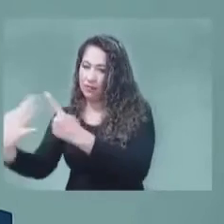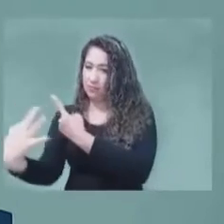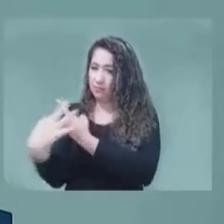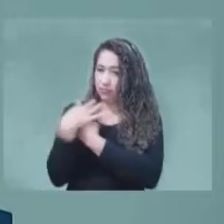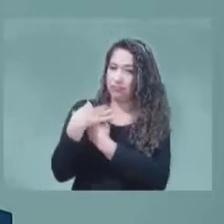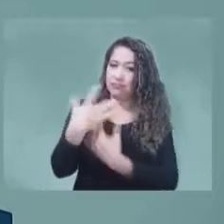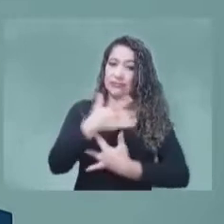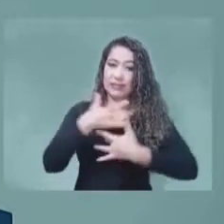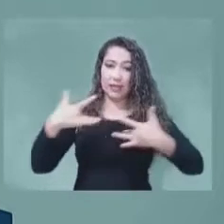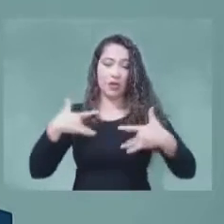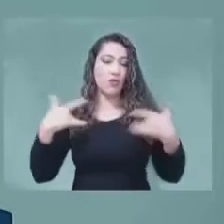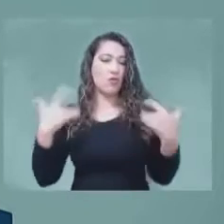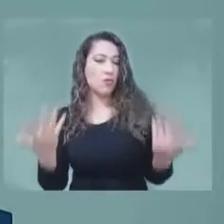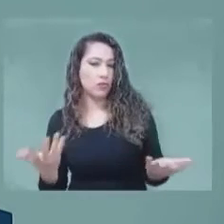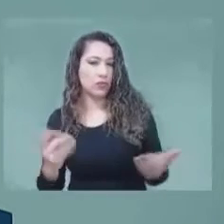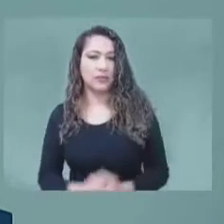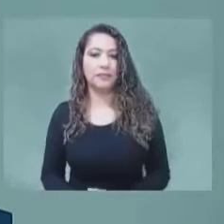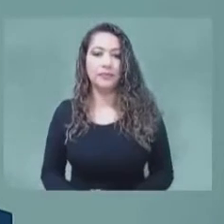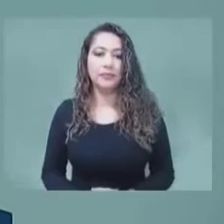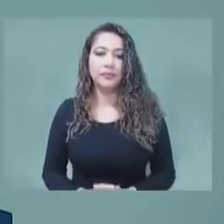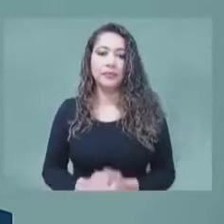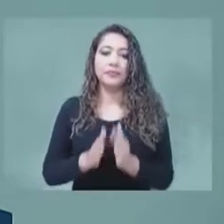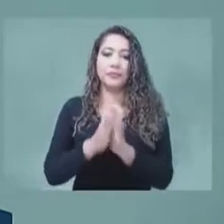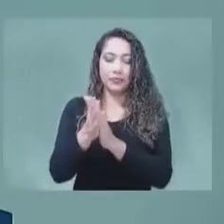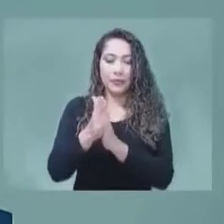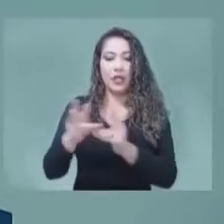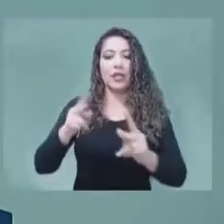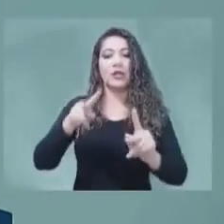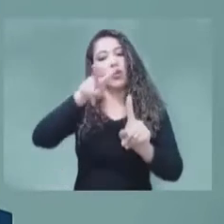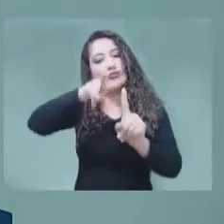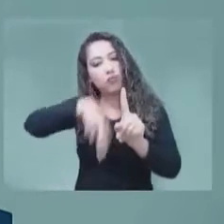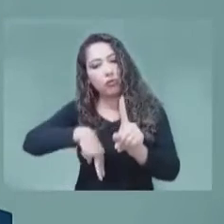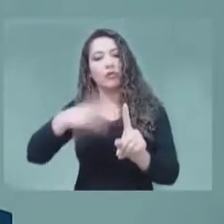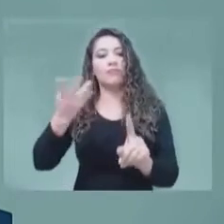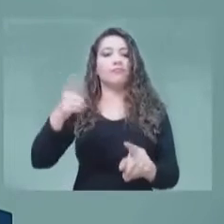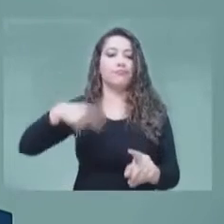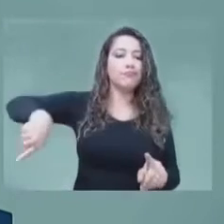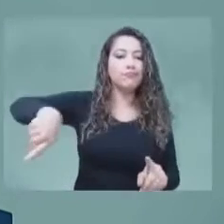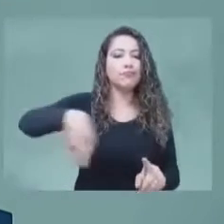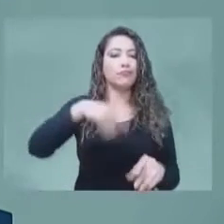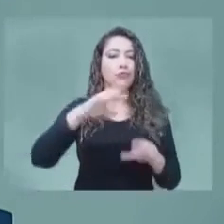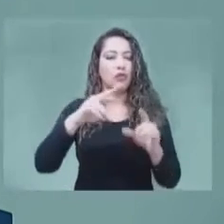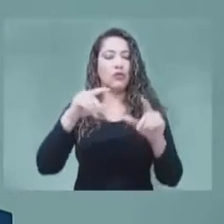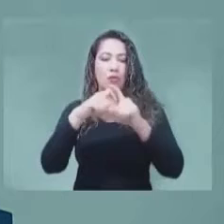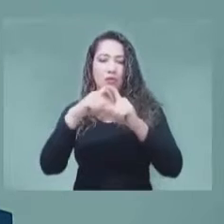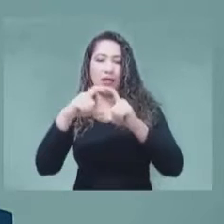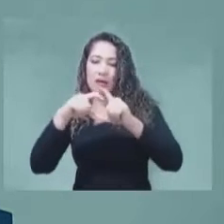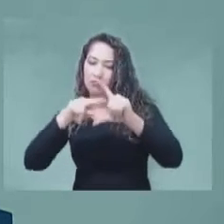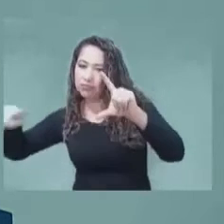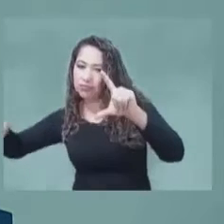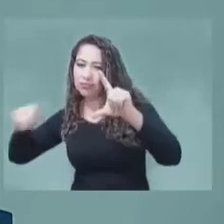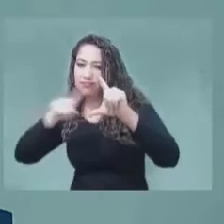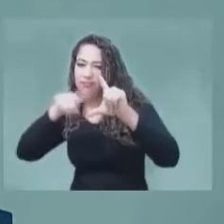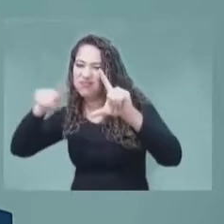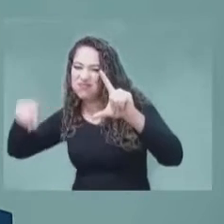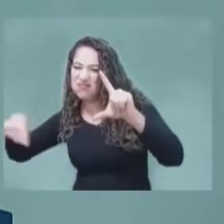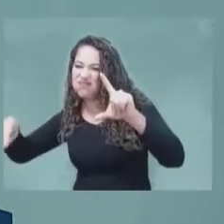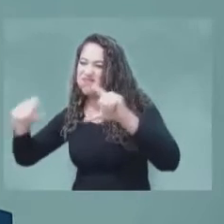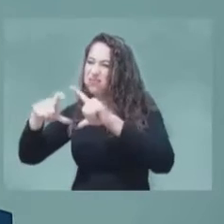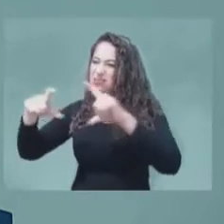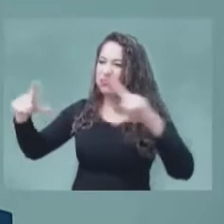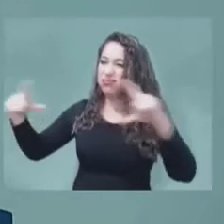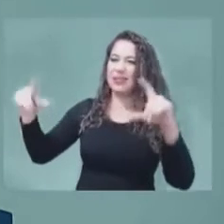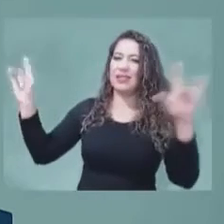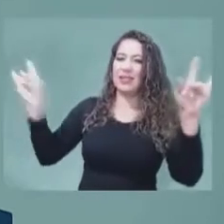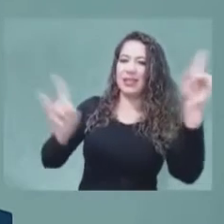hablaremos del rol fundamental del espectro en el marco de la transformación digital de Colombia y para este segmento contaremos con la visión de diferentes